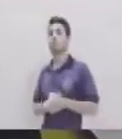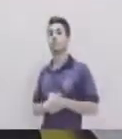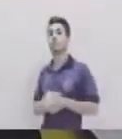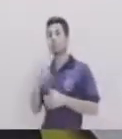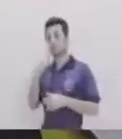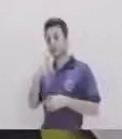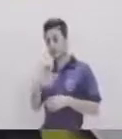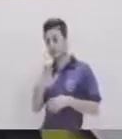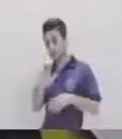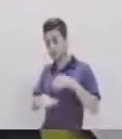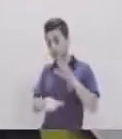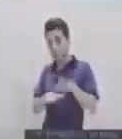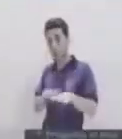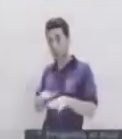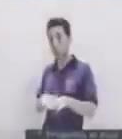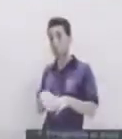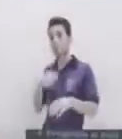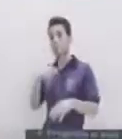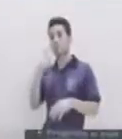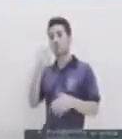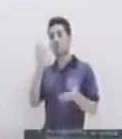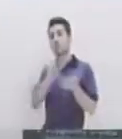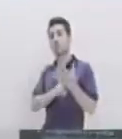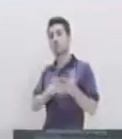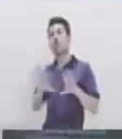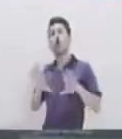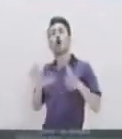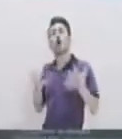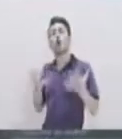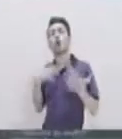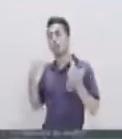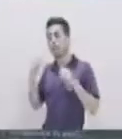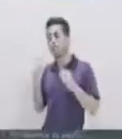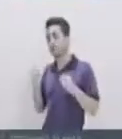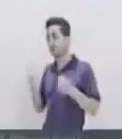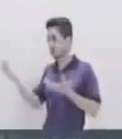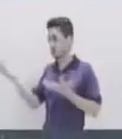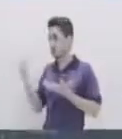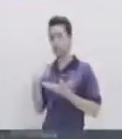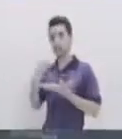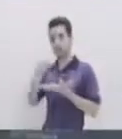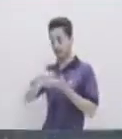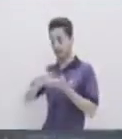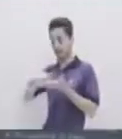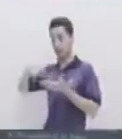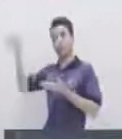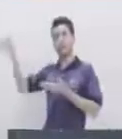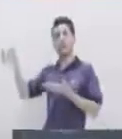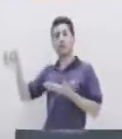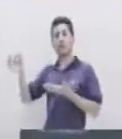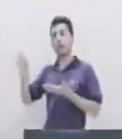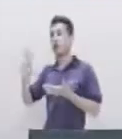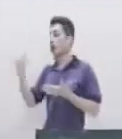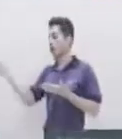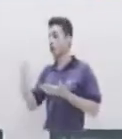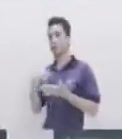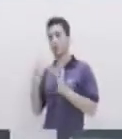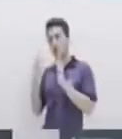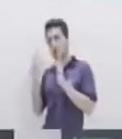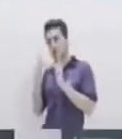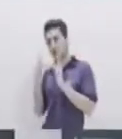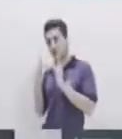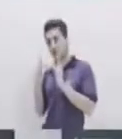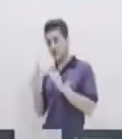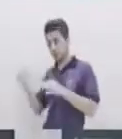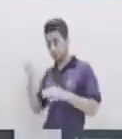Habiendo definido Este paso Luego vamos a definir Cómo vamos a tomar Esos pedidos Sí ¿Cómo nos van a contactar? Nos